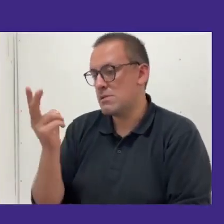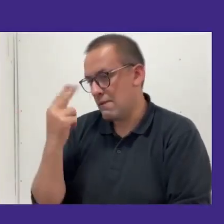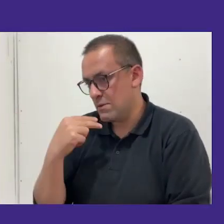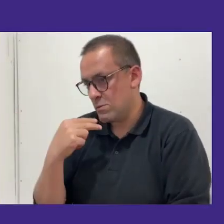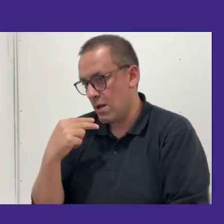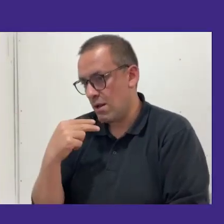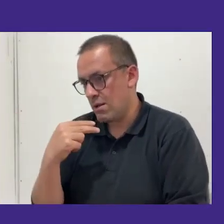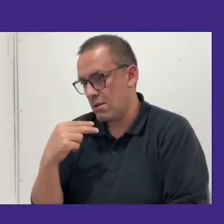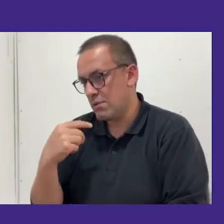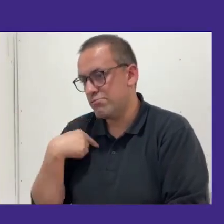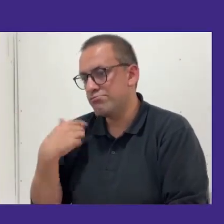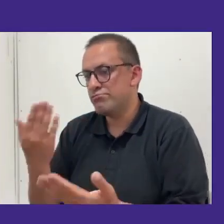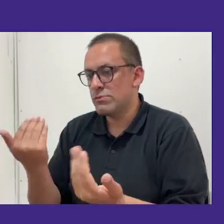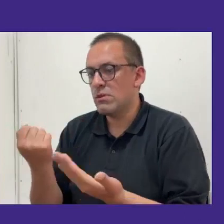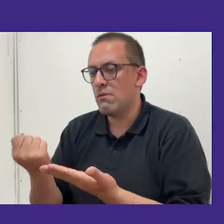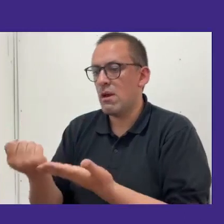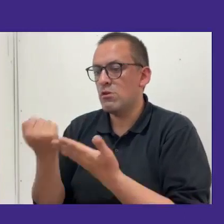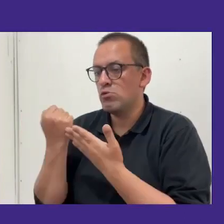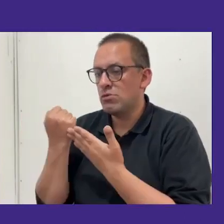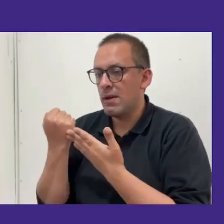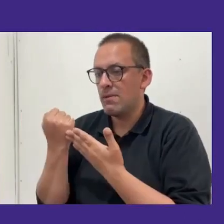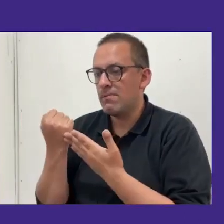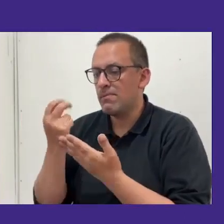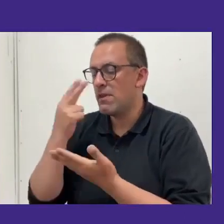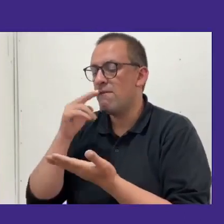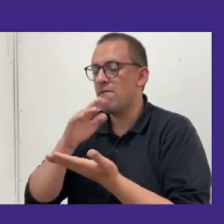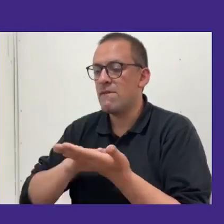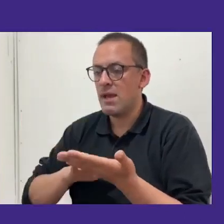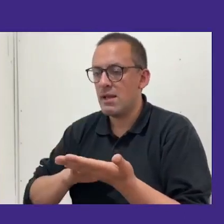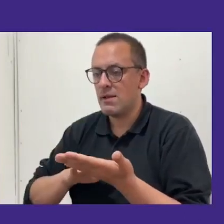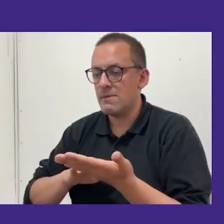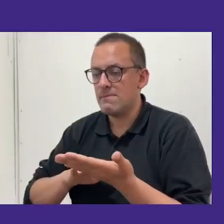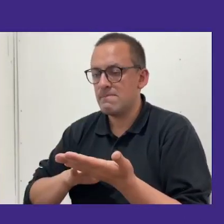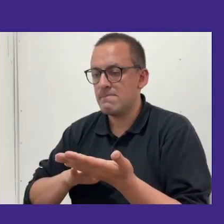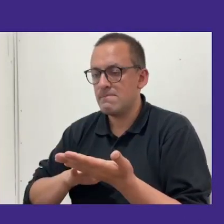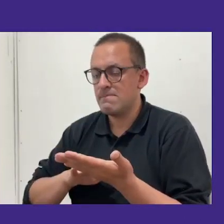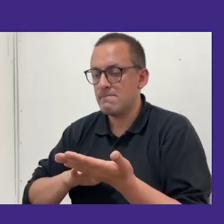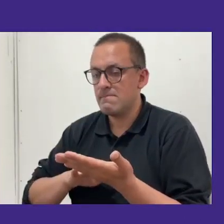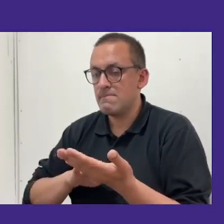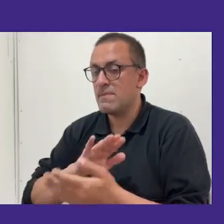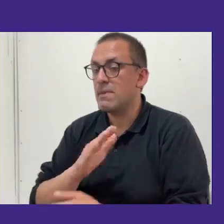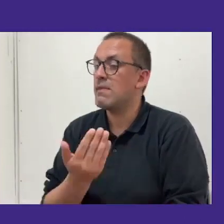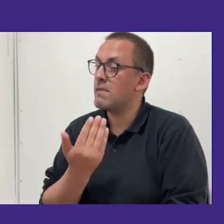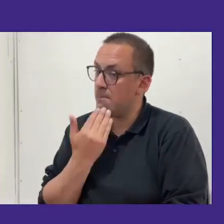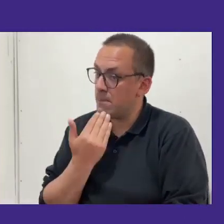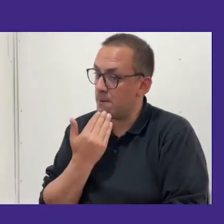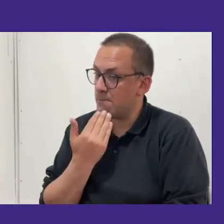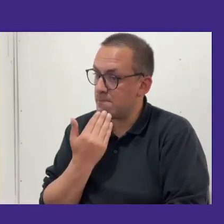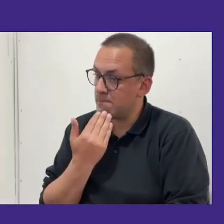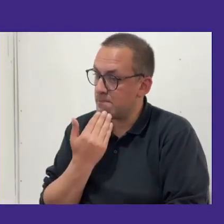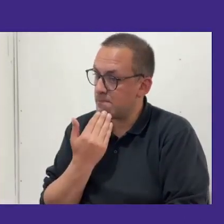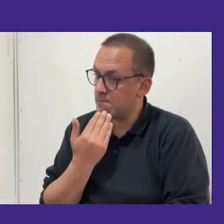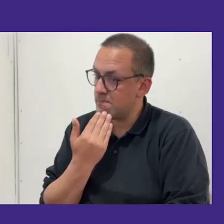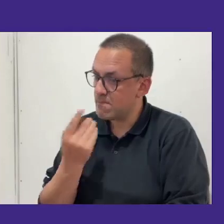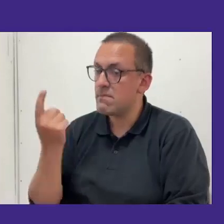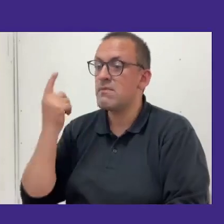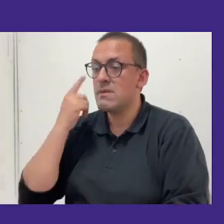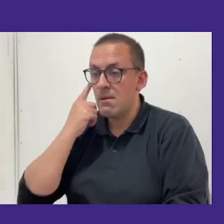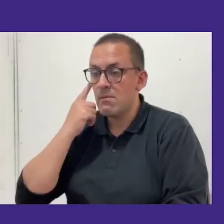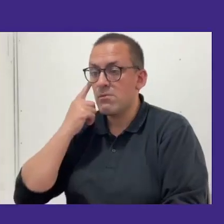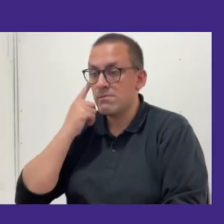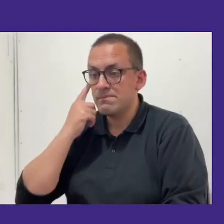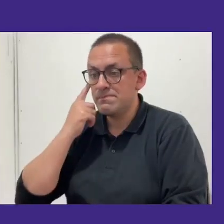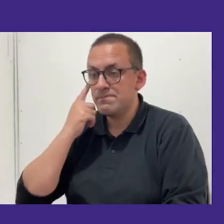que necesitaran ayuda en braille. Y también pensamos en mantener, como mencionaba,